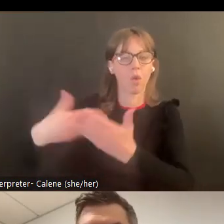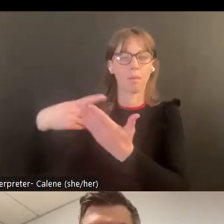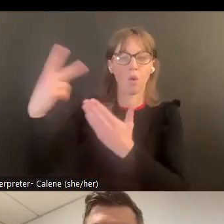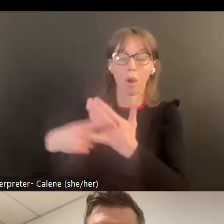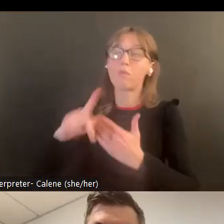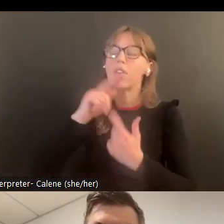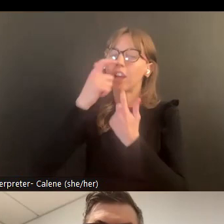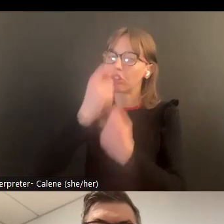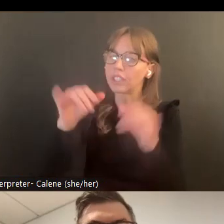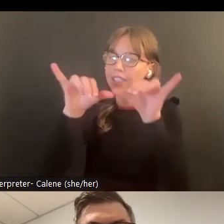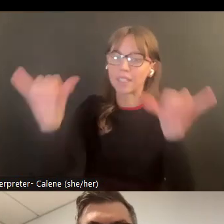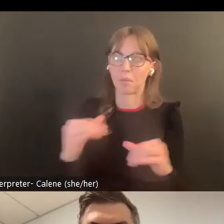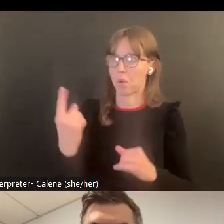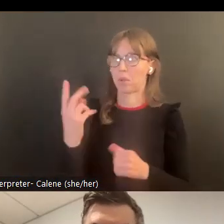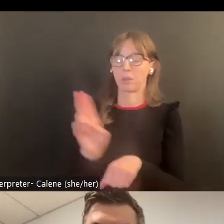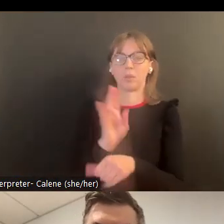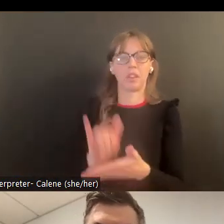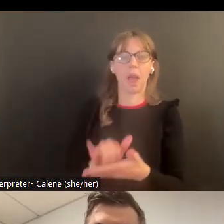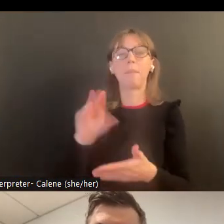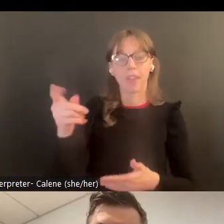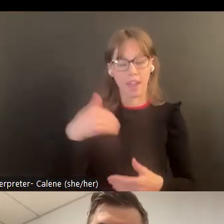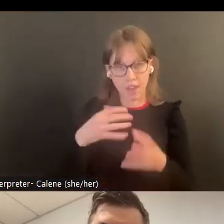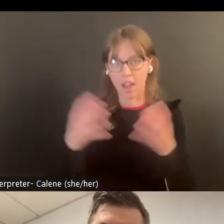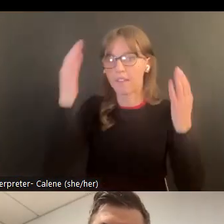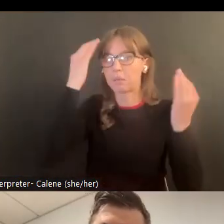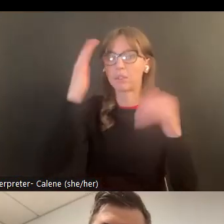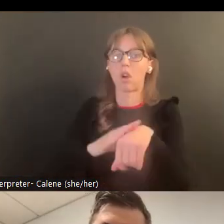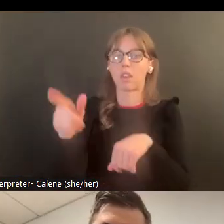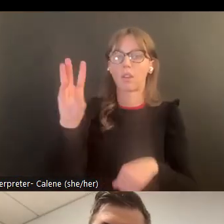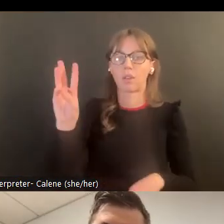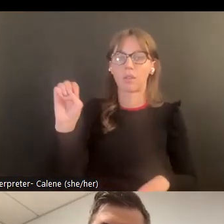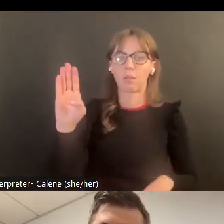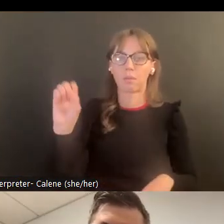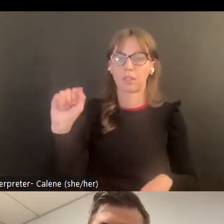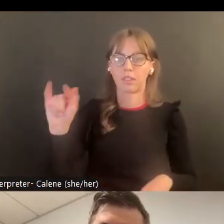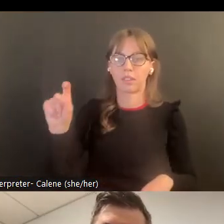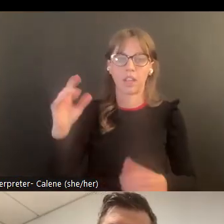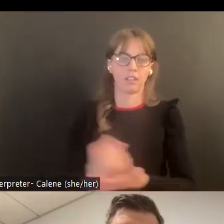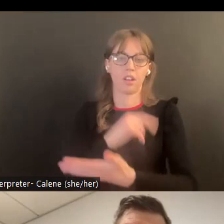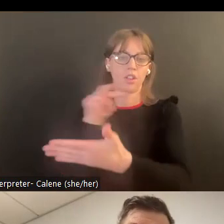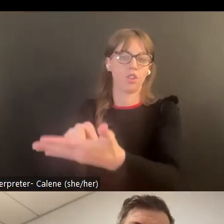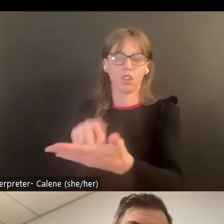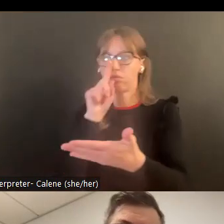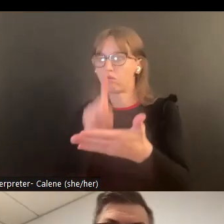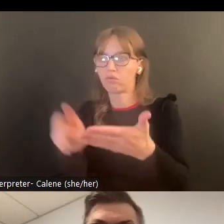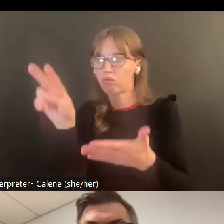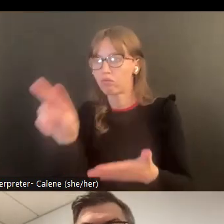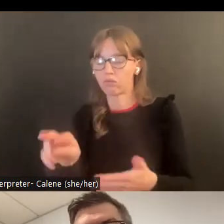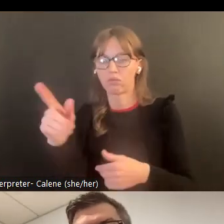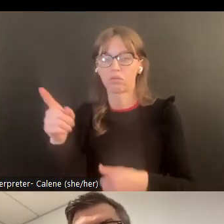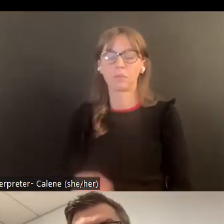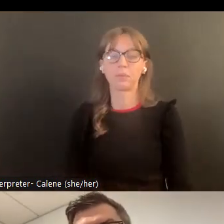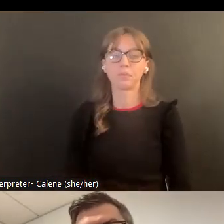es un sistema bastante impresionante y tiene mucha información en su sitio en línea que pueden entonces